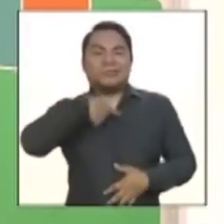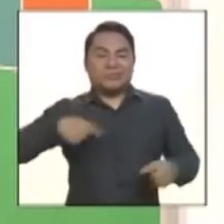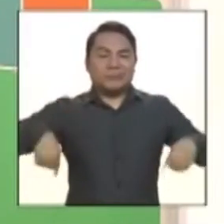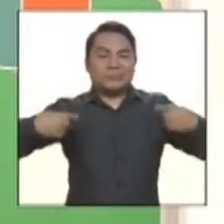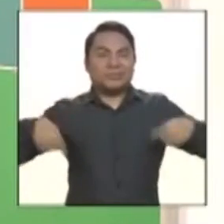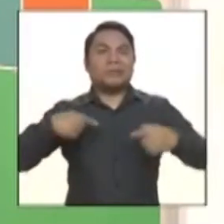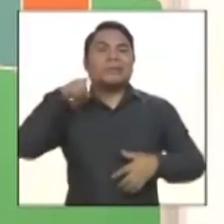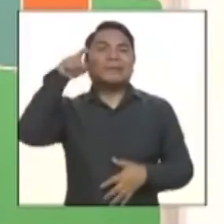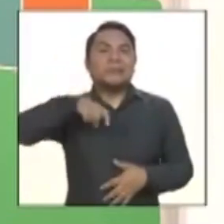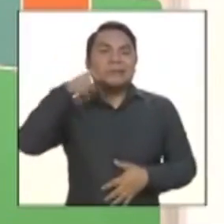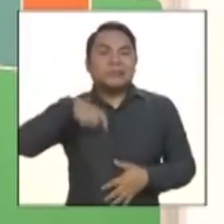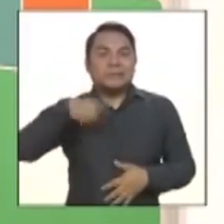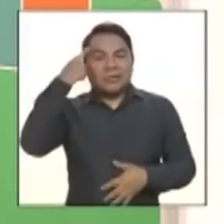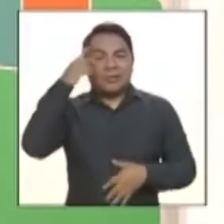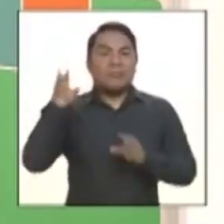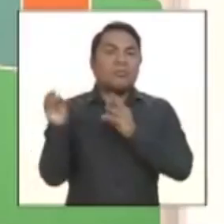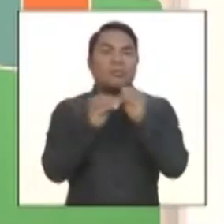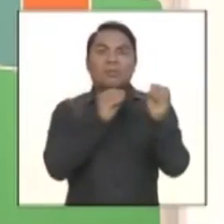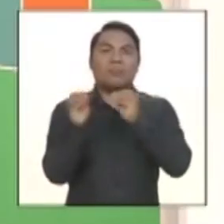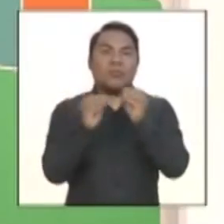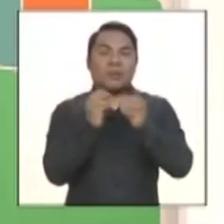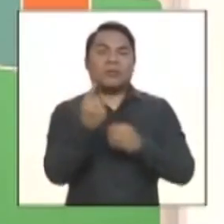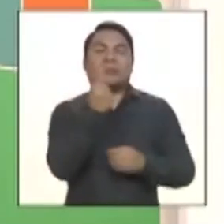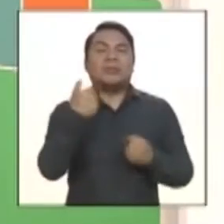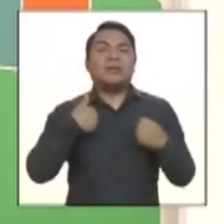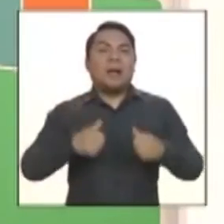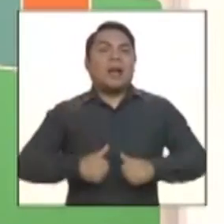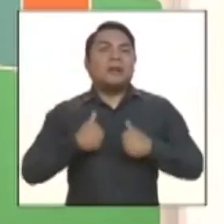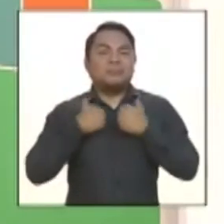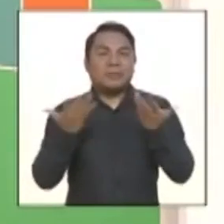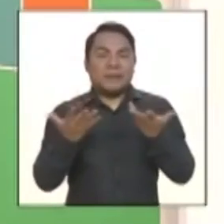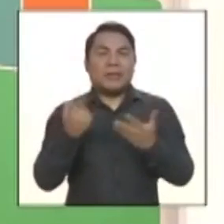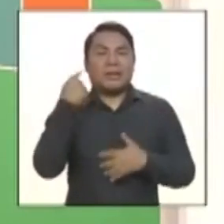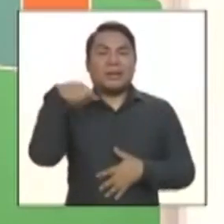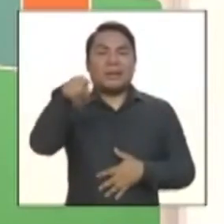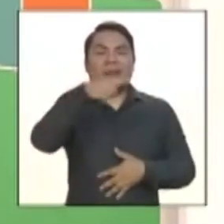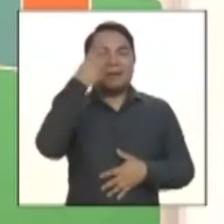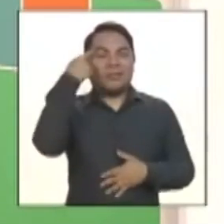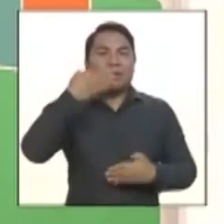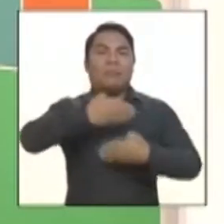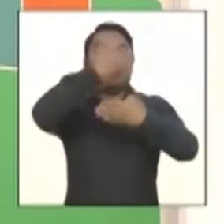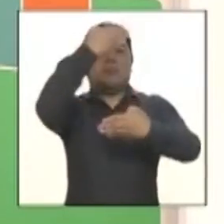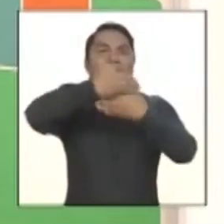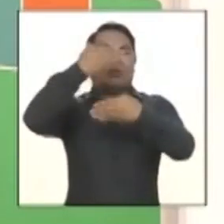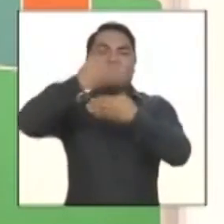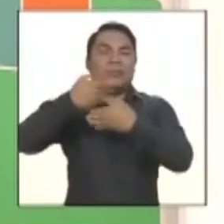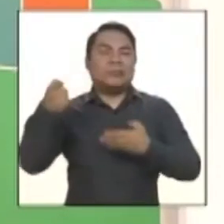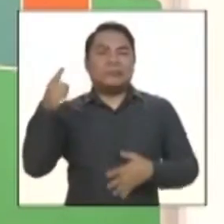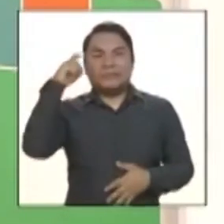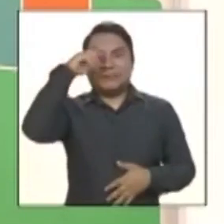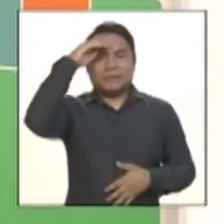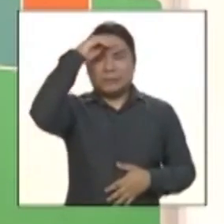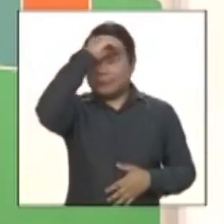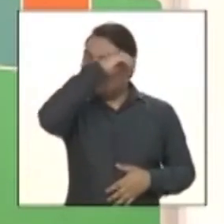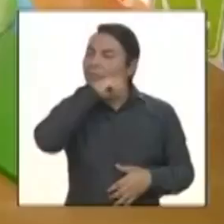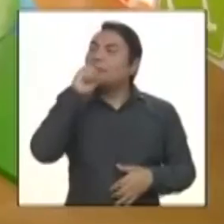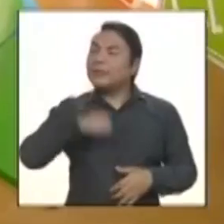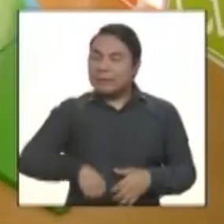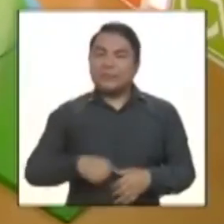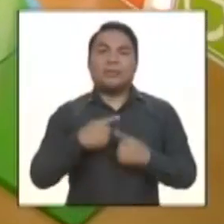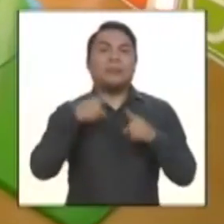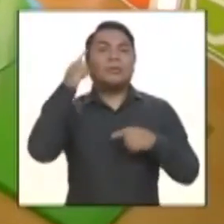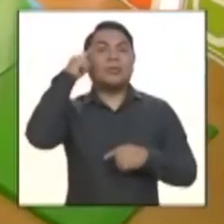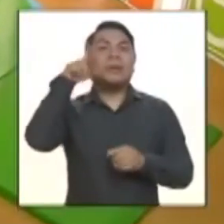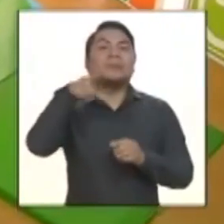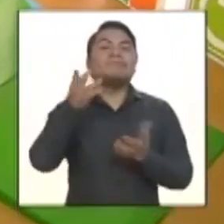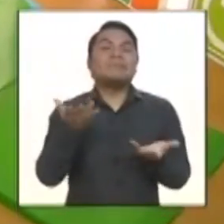necesitamos, pues, movernos solos y hacer nuestra vida, cuando encontramos una de estas barreras, es terrible, ¿no? Sí, es complejísimo porque